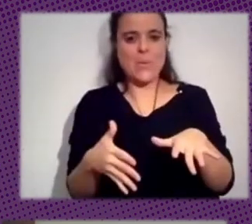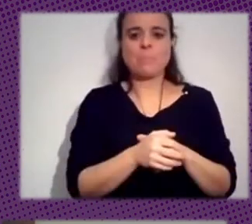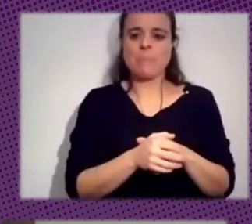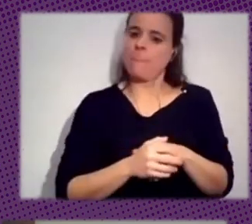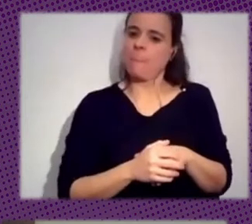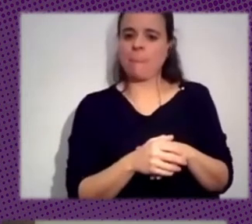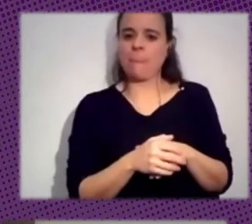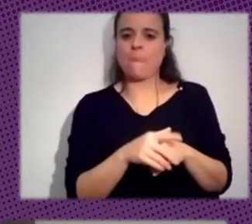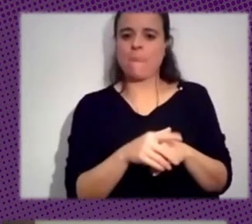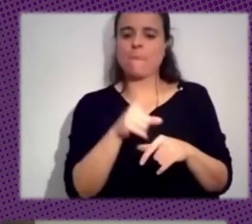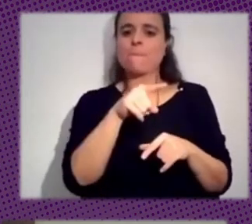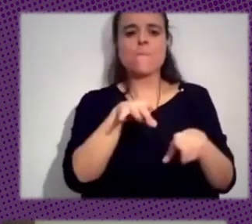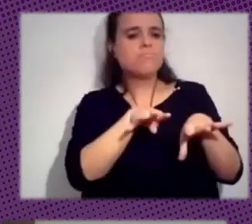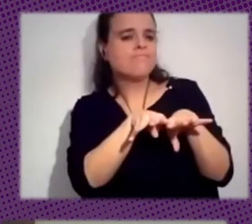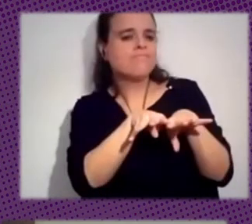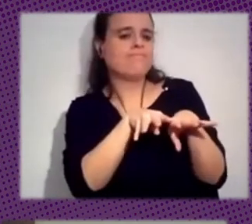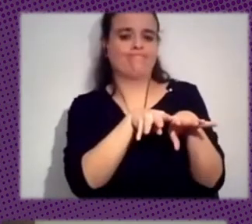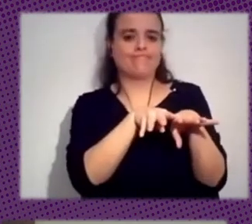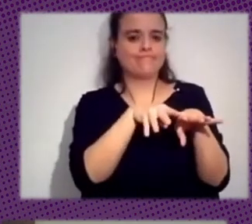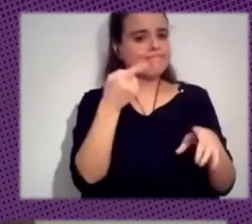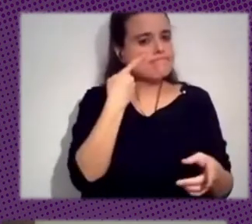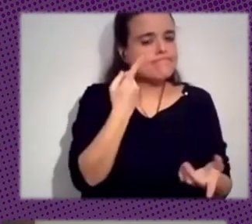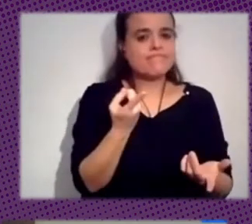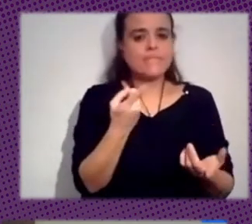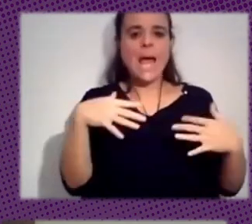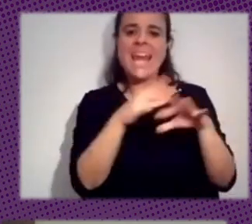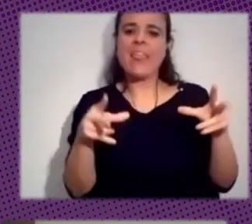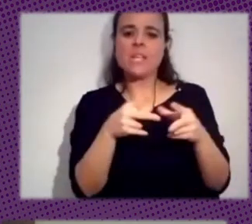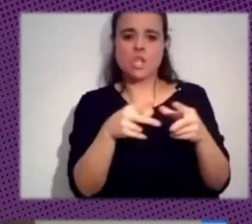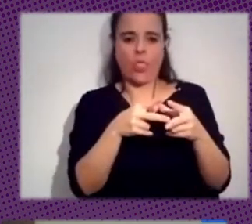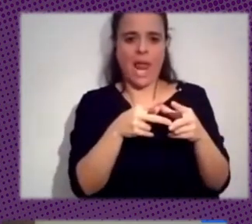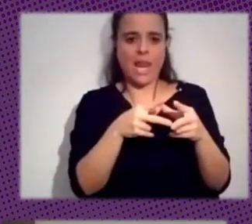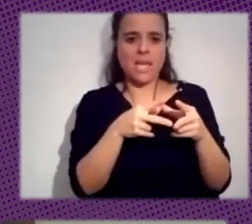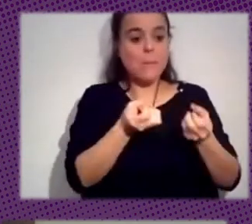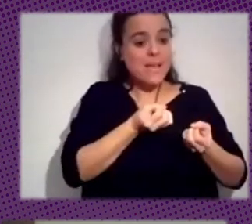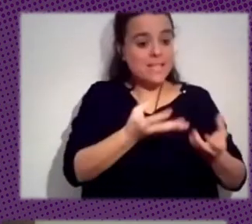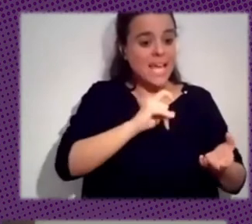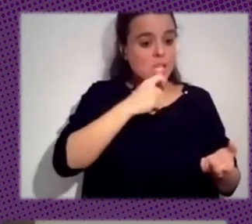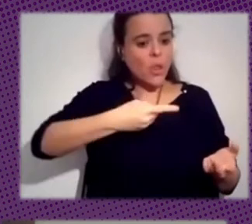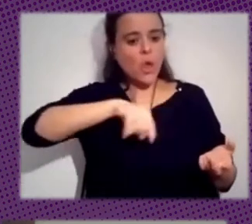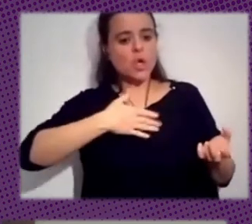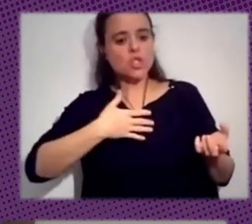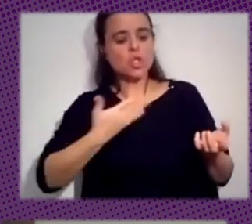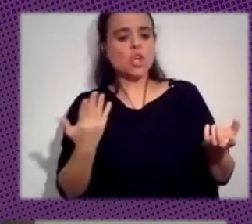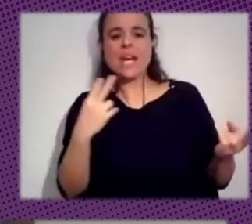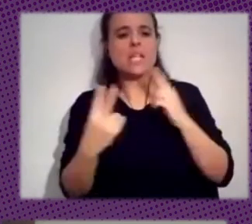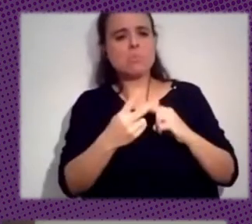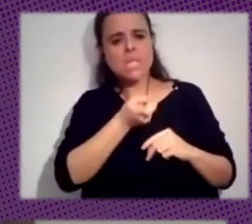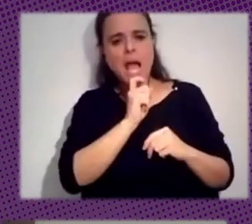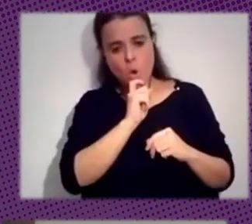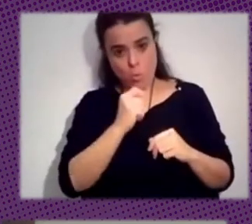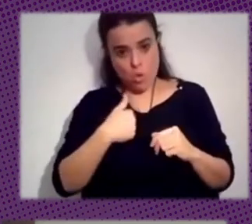redes sociales, de cómo nos tenemos que comportar contra estos mensajes de odio, ¿no? Y a veces, muchas veces, bueno, yo también soy bastante